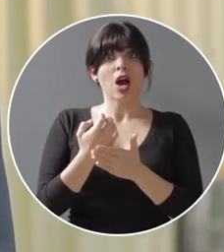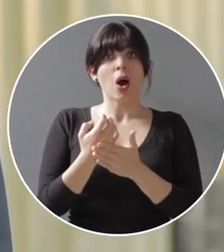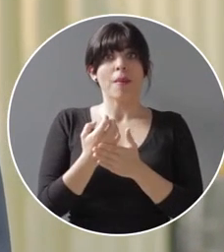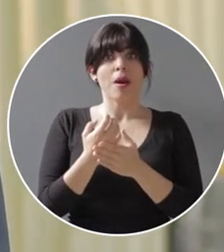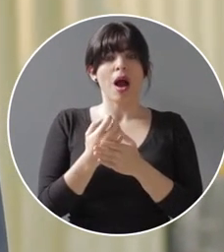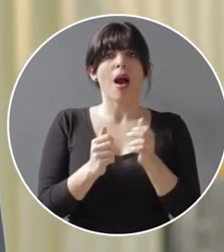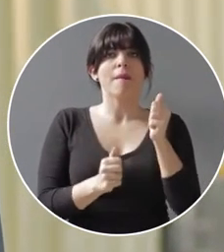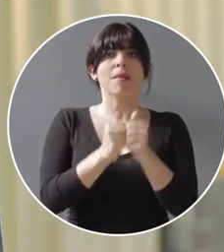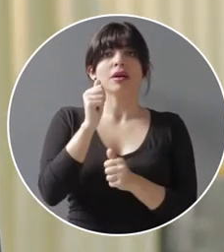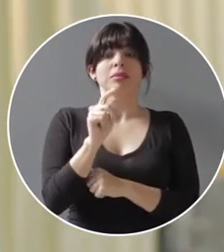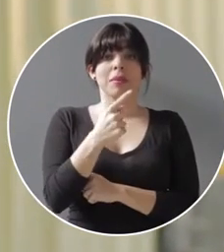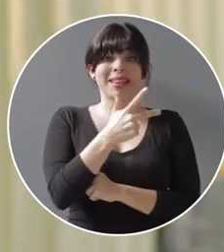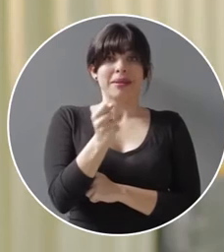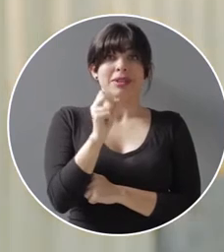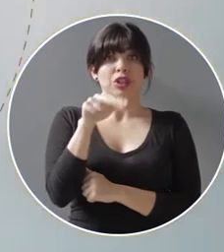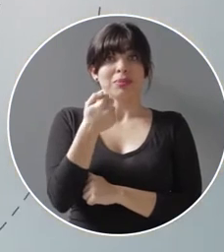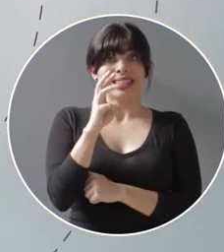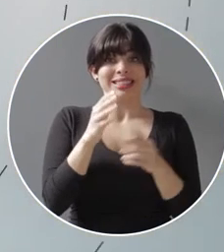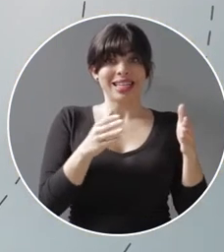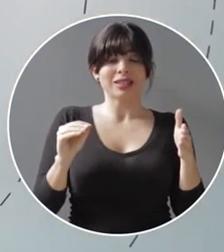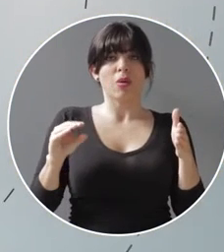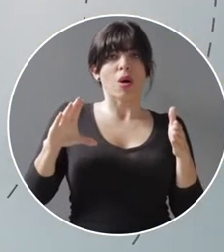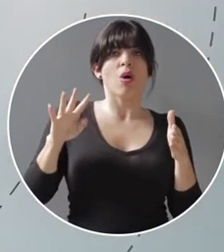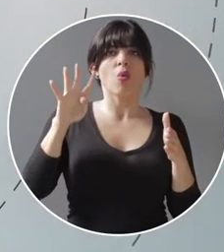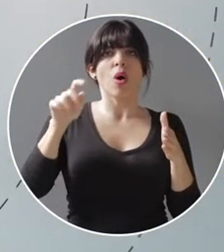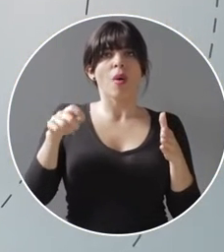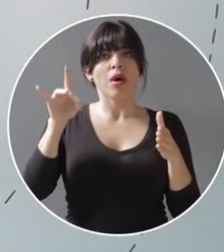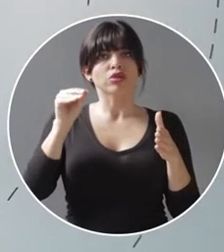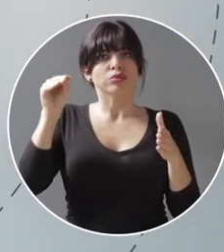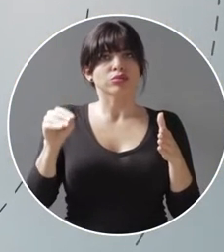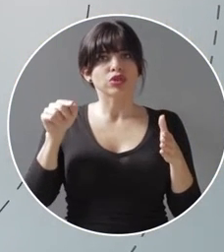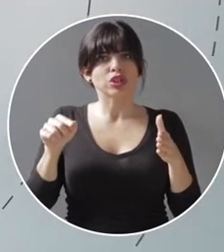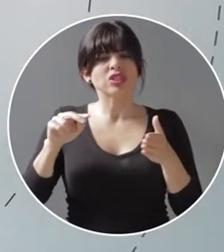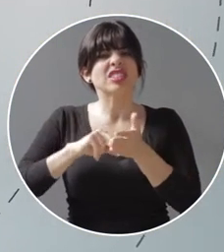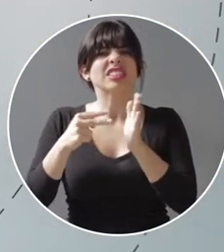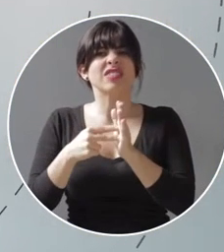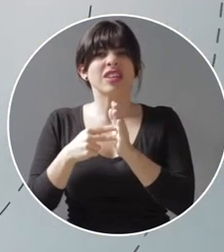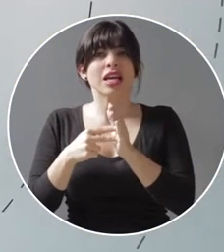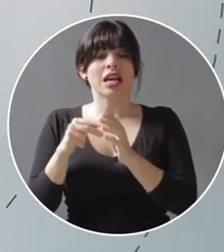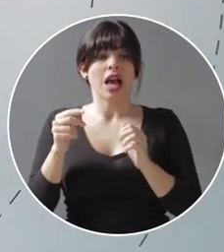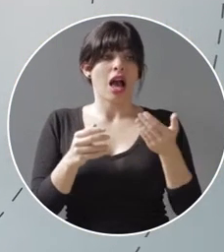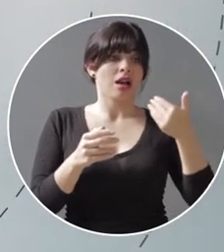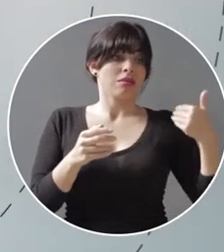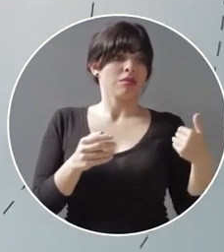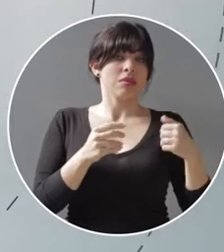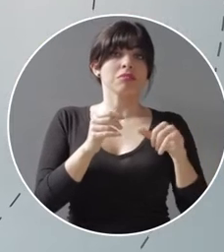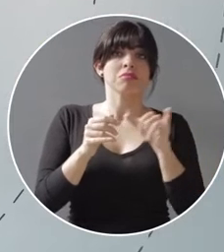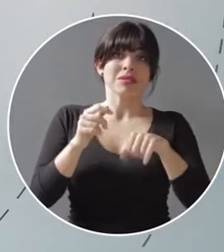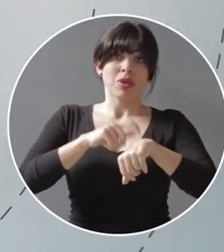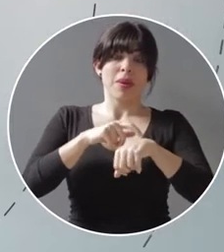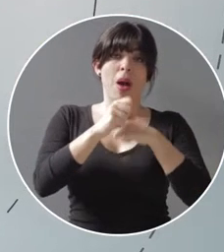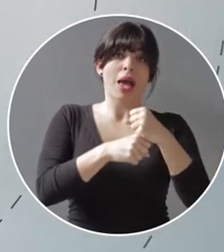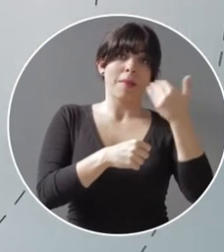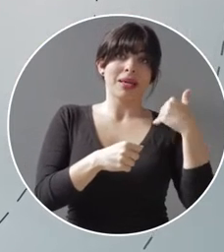creció en el primer trimestre del 2016 4,8%, que es más del doble de lo logrado en